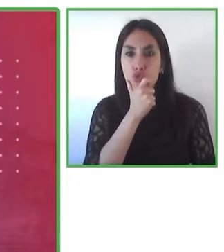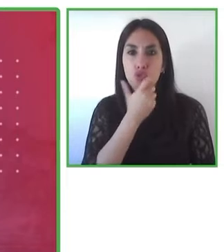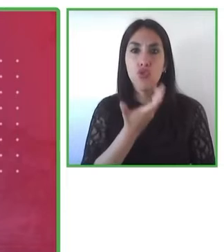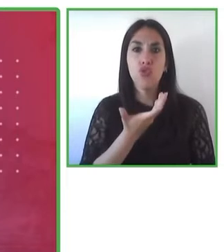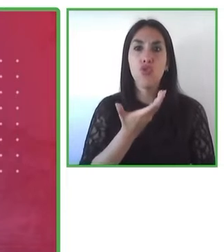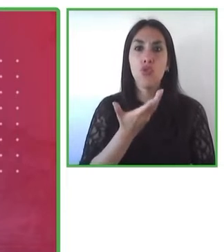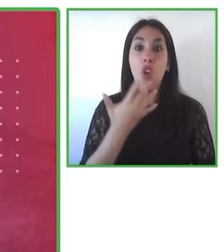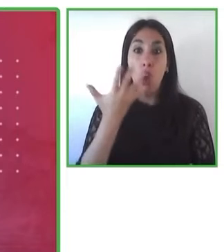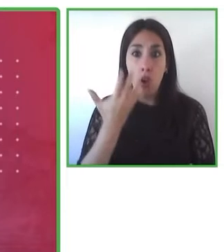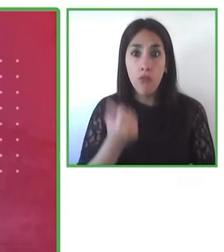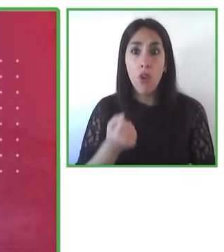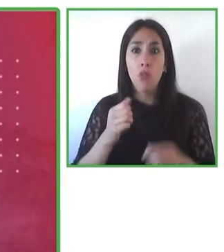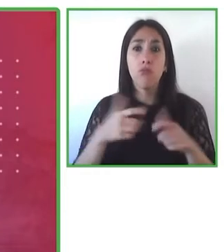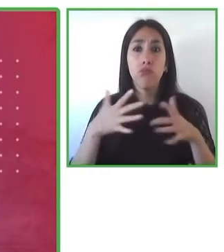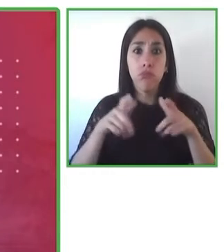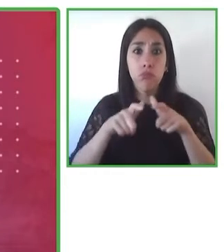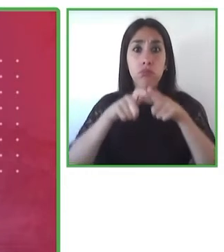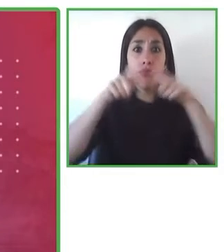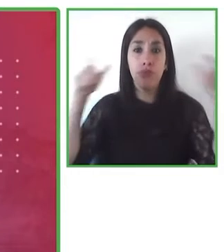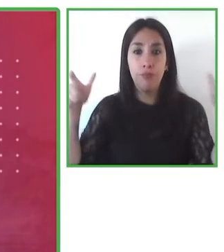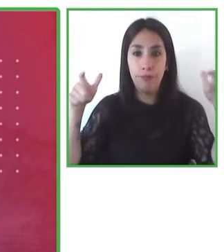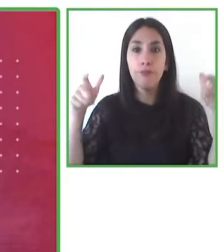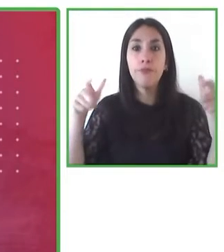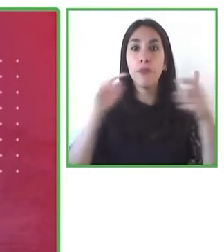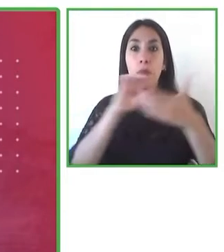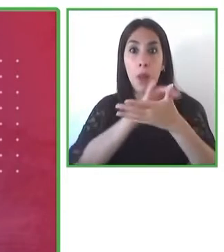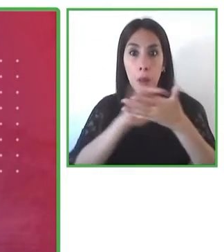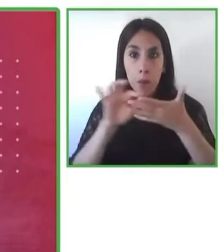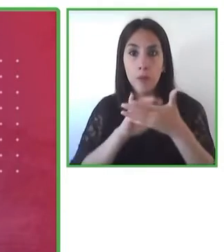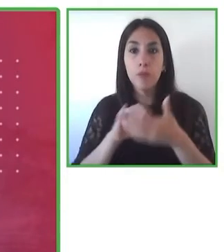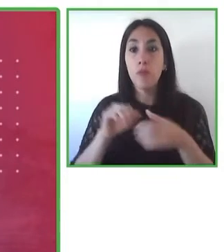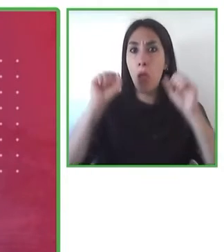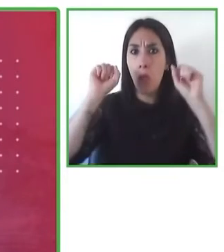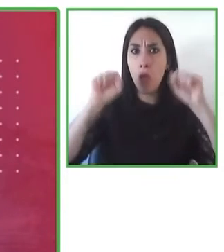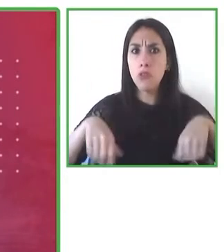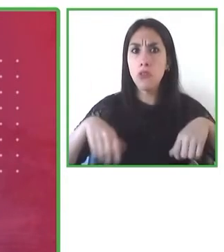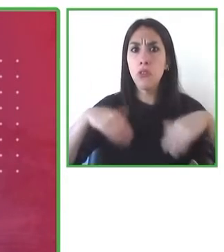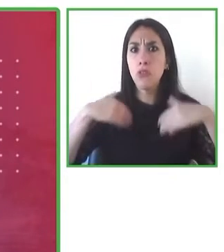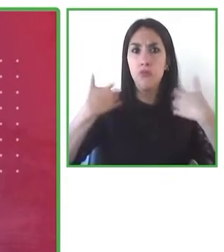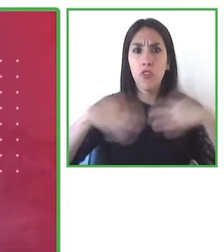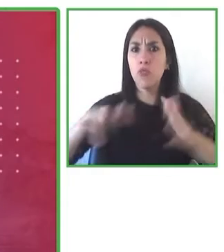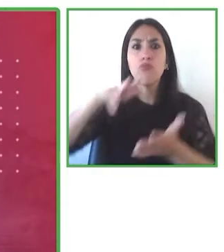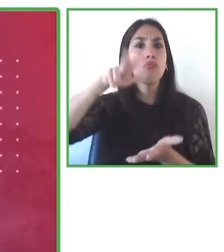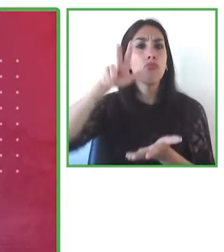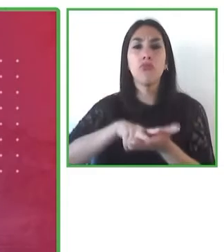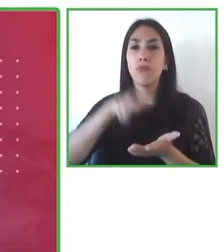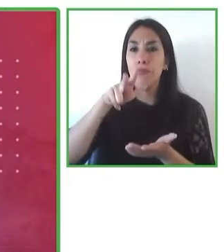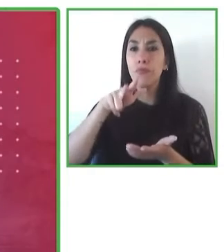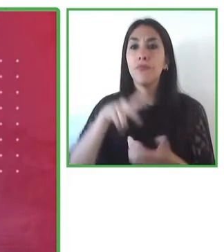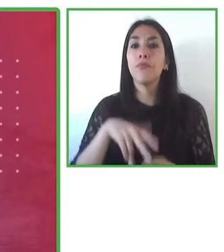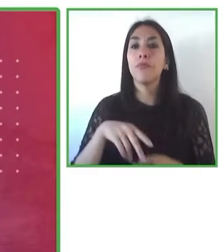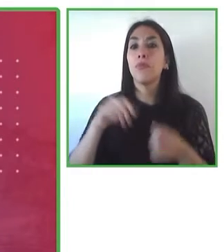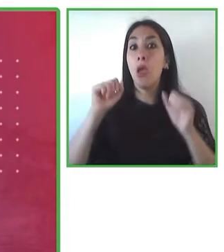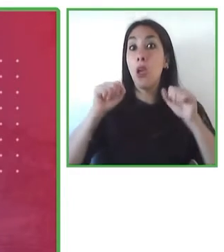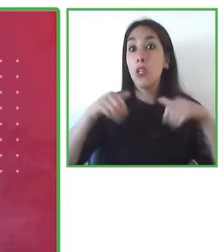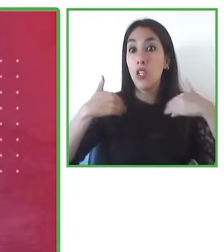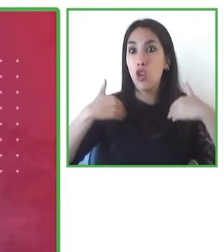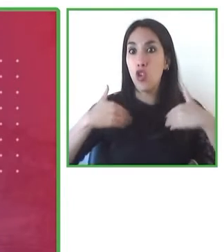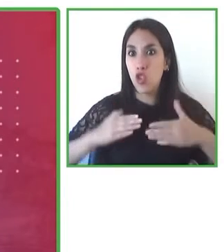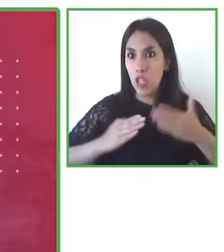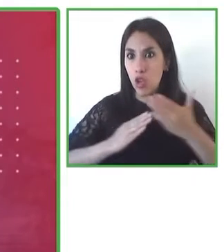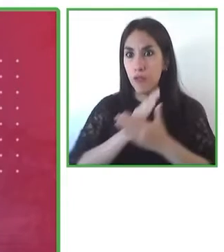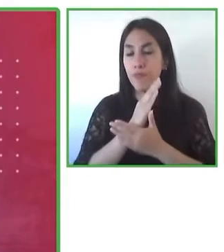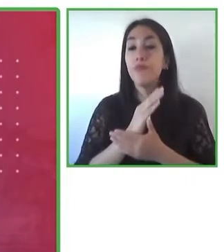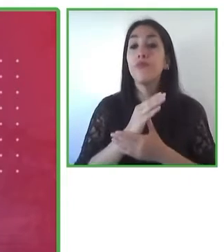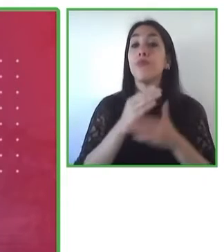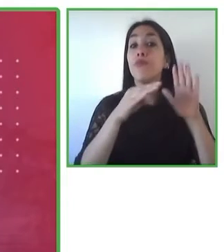Discapacidad, las leyes de protección del derecho autónomo pueden ser una barrera excesiva para el ejercicio del